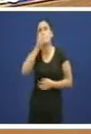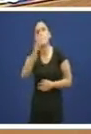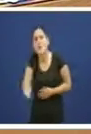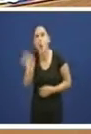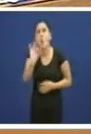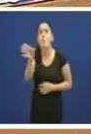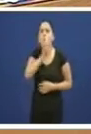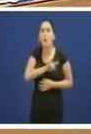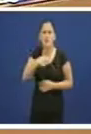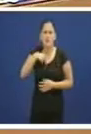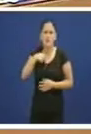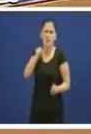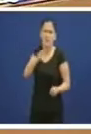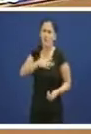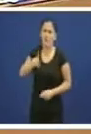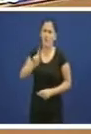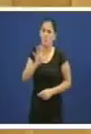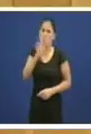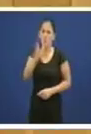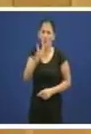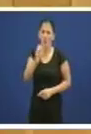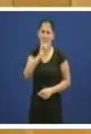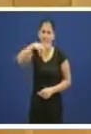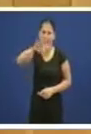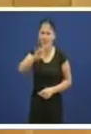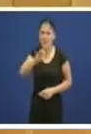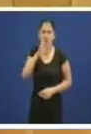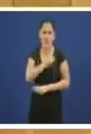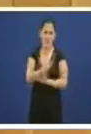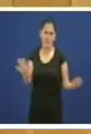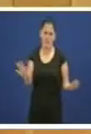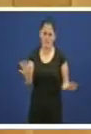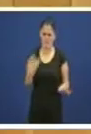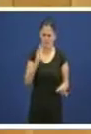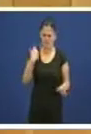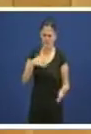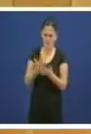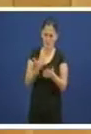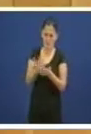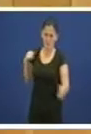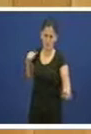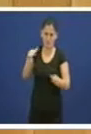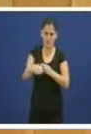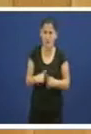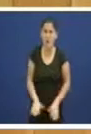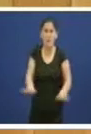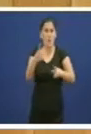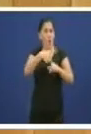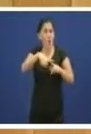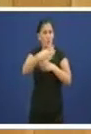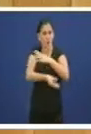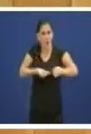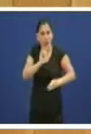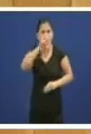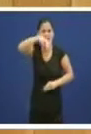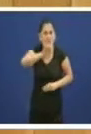o últimos anos continuamente é malísimo e seguro que fixo mal pero que faga o INS non obliga o goberno galego